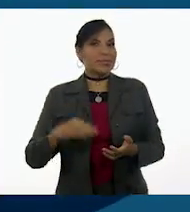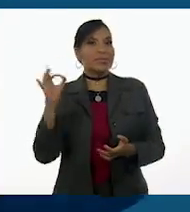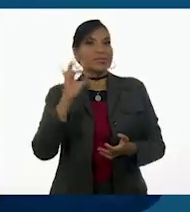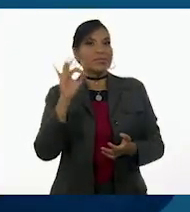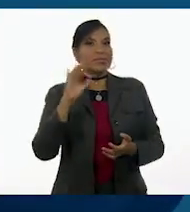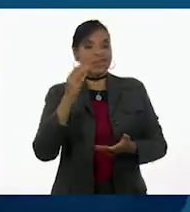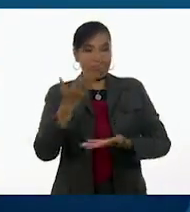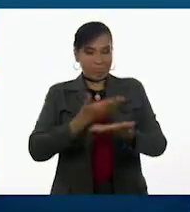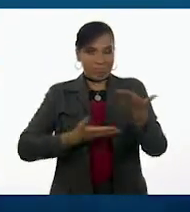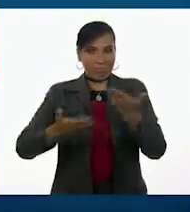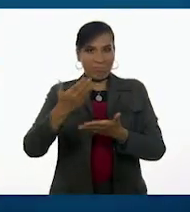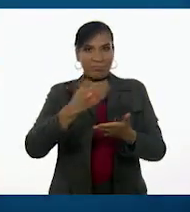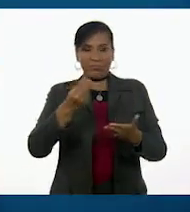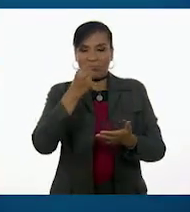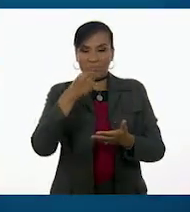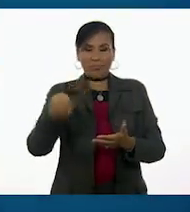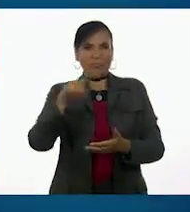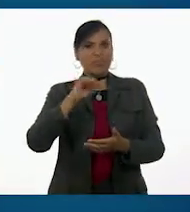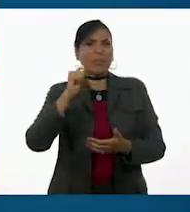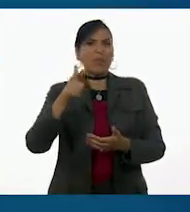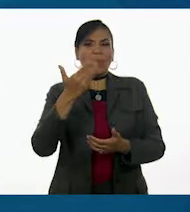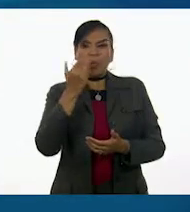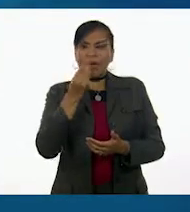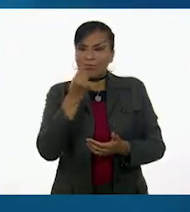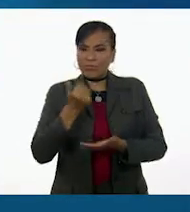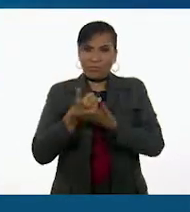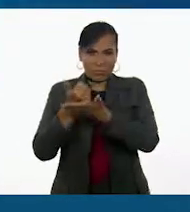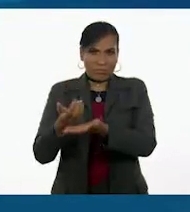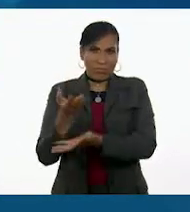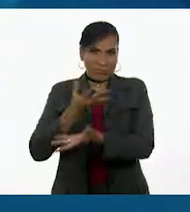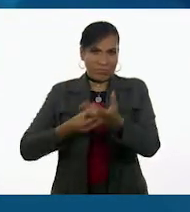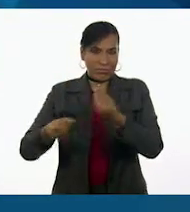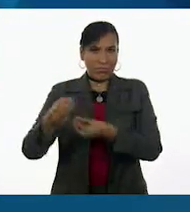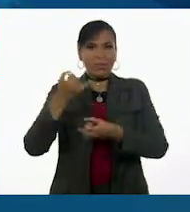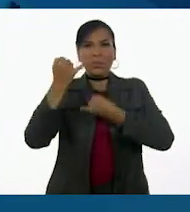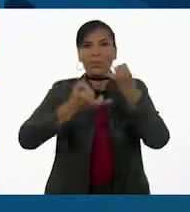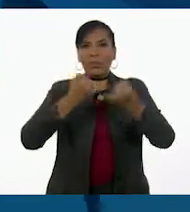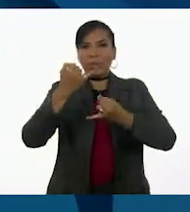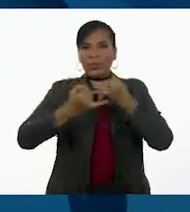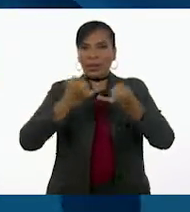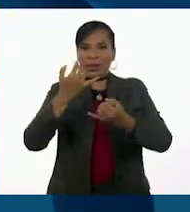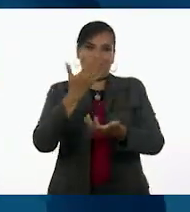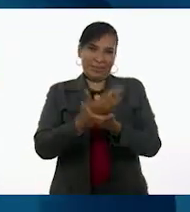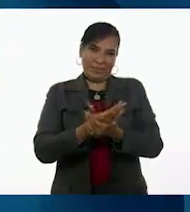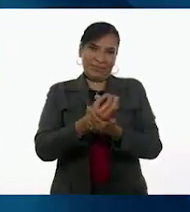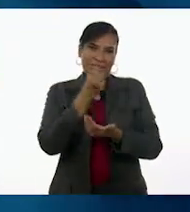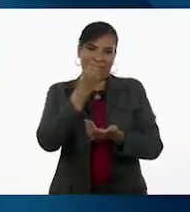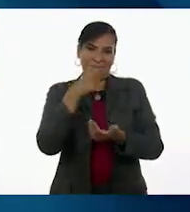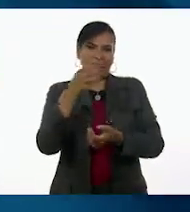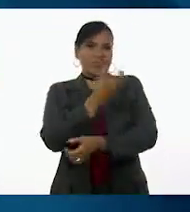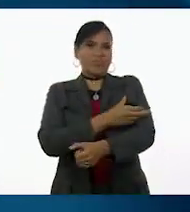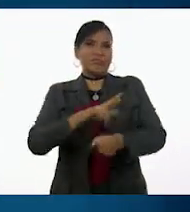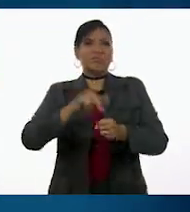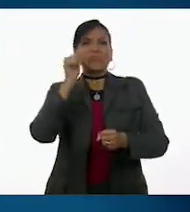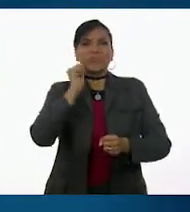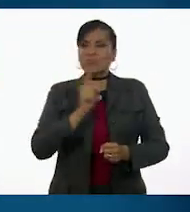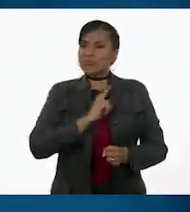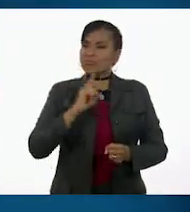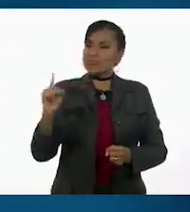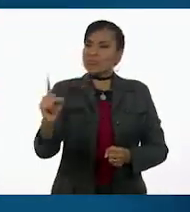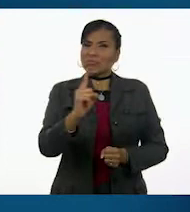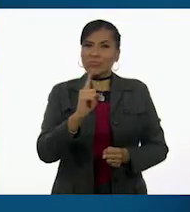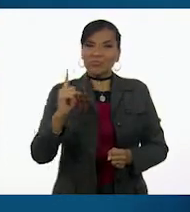vez compartir tu lunch con alguien que no tenga. ¿Jugar en el recreo con un compañero que siempre está solo?